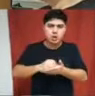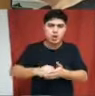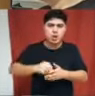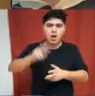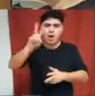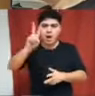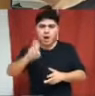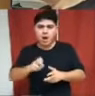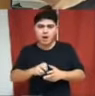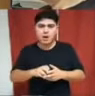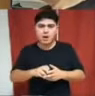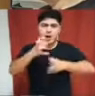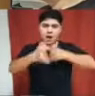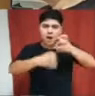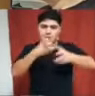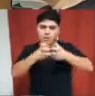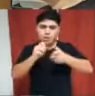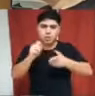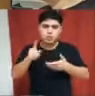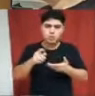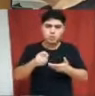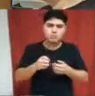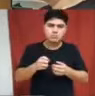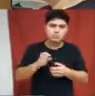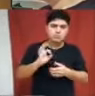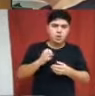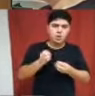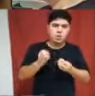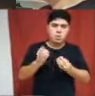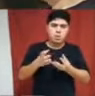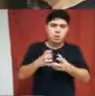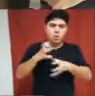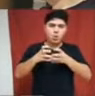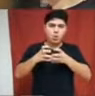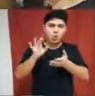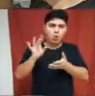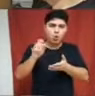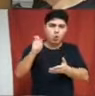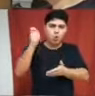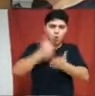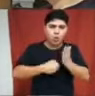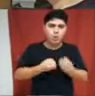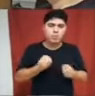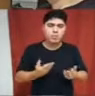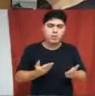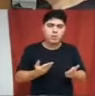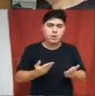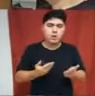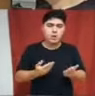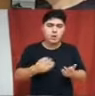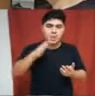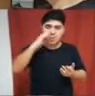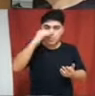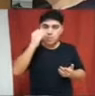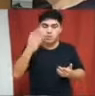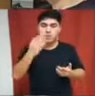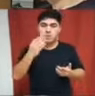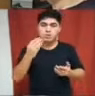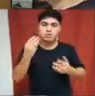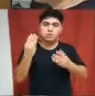empresas y por qué se las contrata. Son seguramente los que después financian las campañas